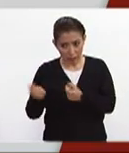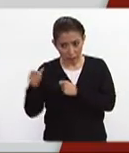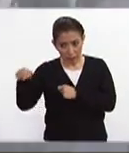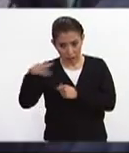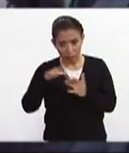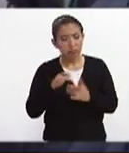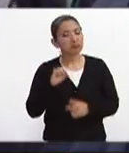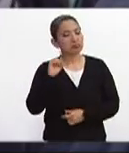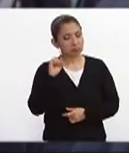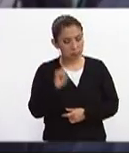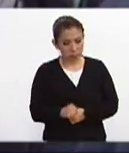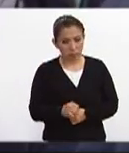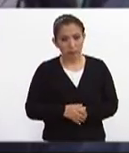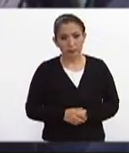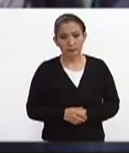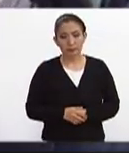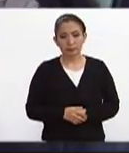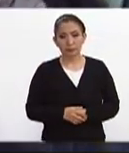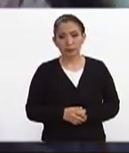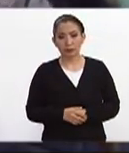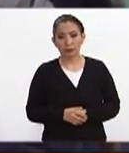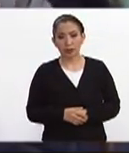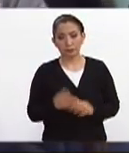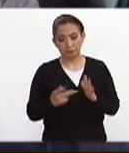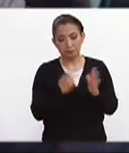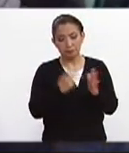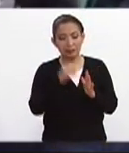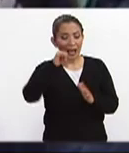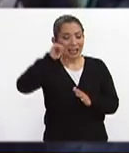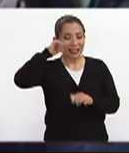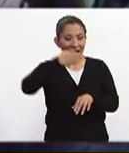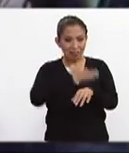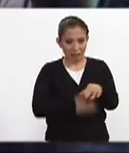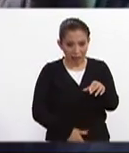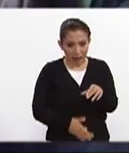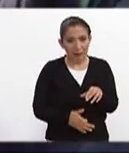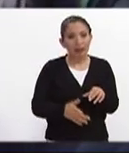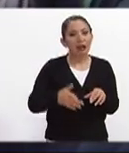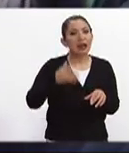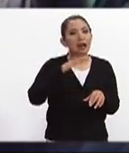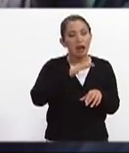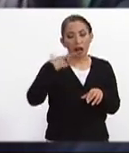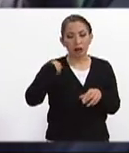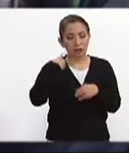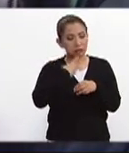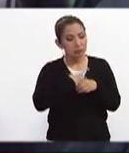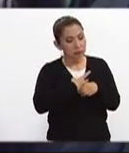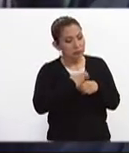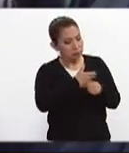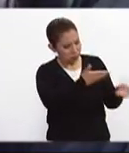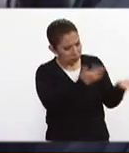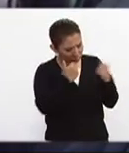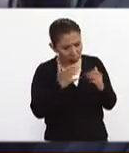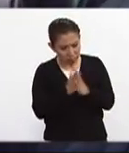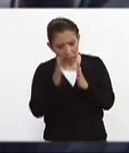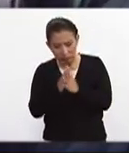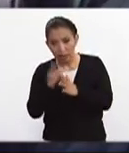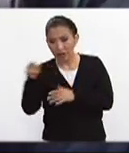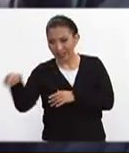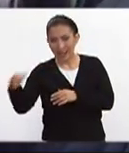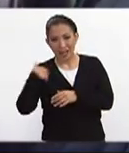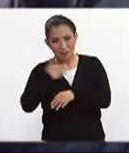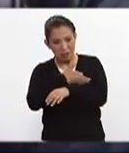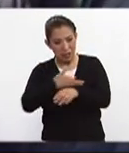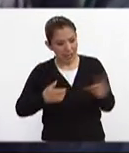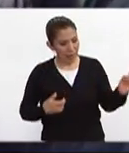sí permanente desde ayer en la tarde donde nos invitaron a participar un elemento de